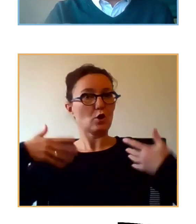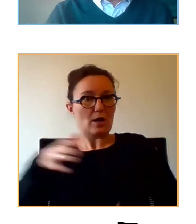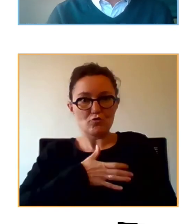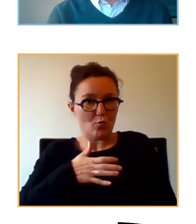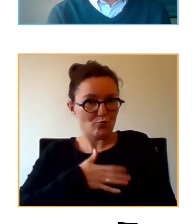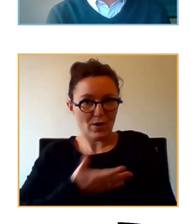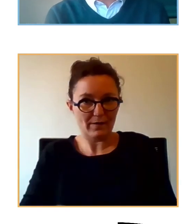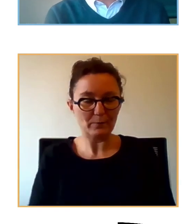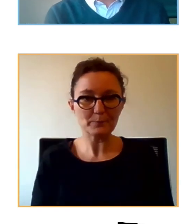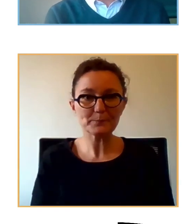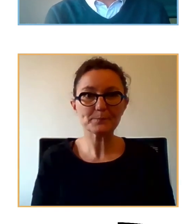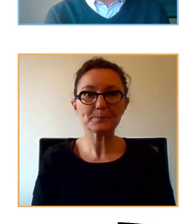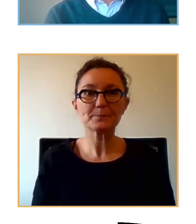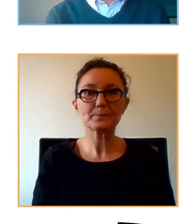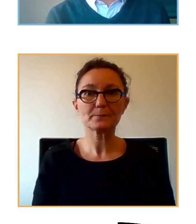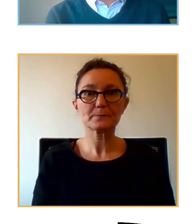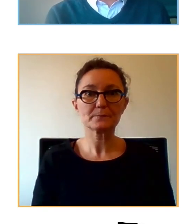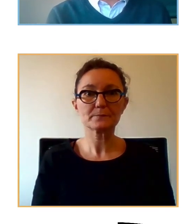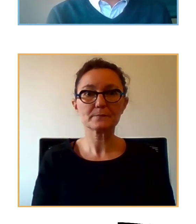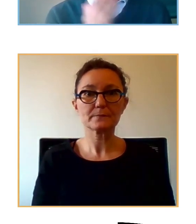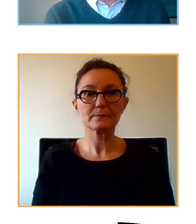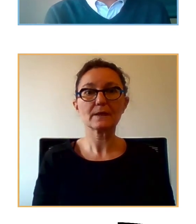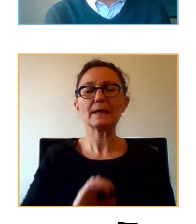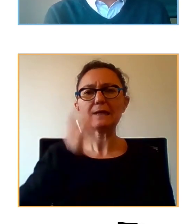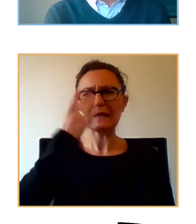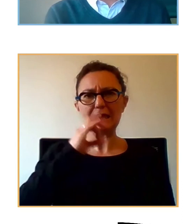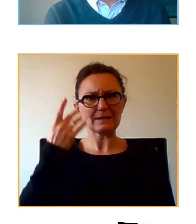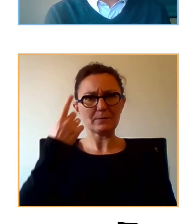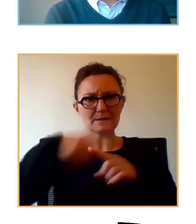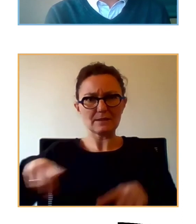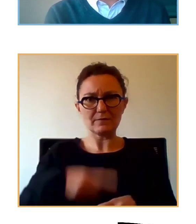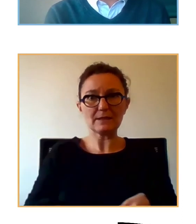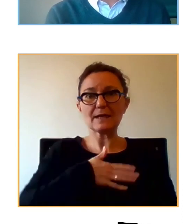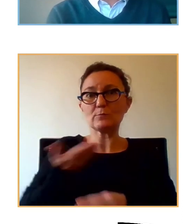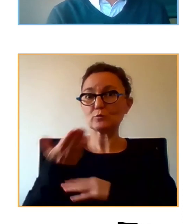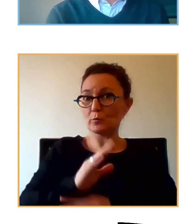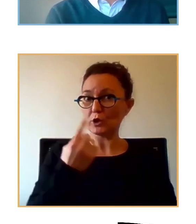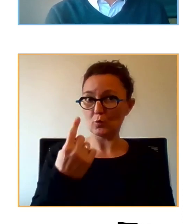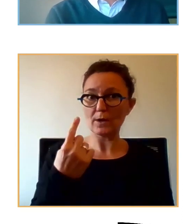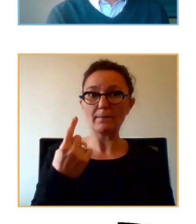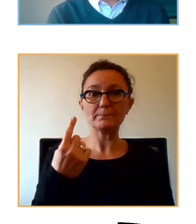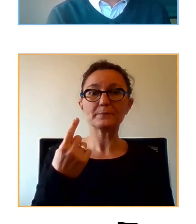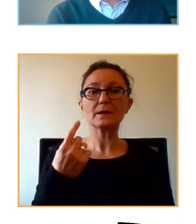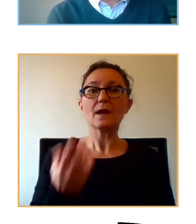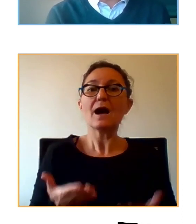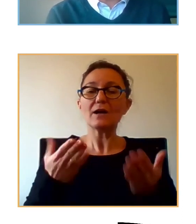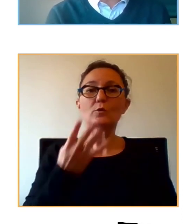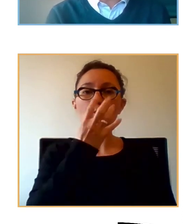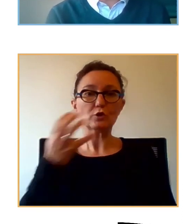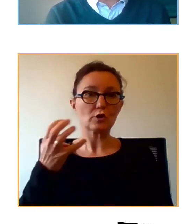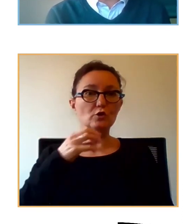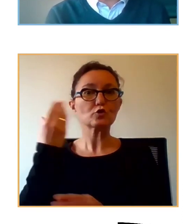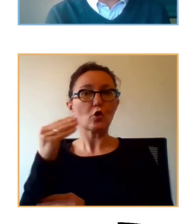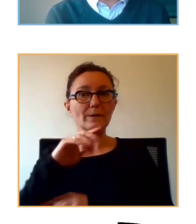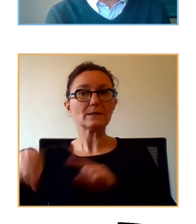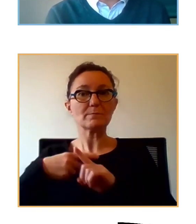Alguna, una, simplemente hay distintas iniciativas, o que queríamos proponer una, en la que se ayudó a 400 jóvenes y sus familias